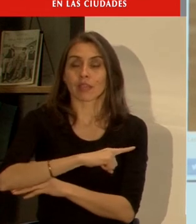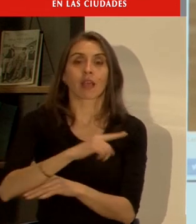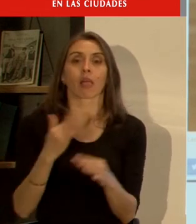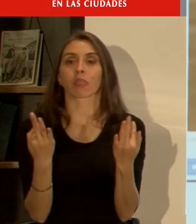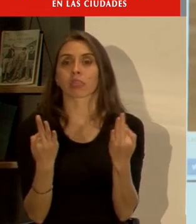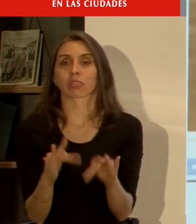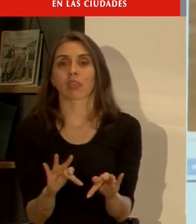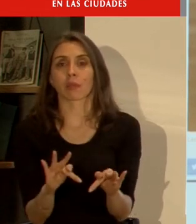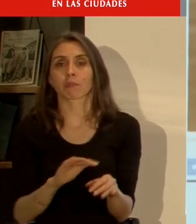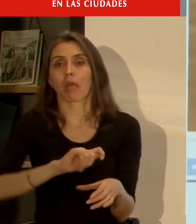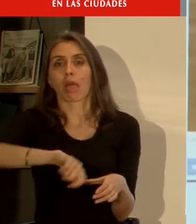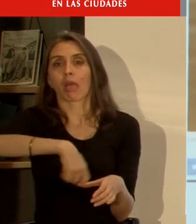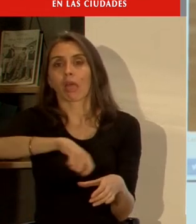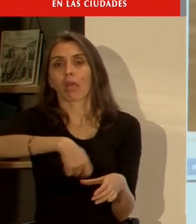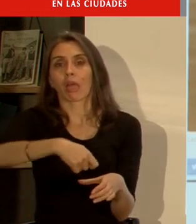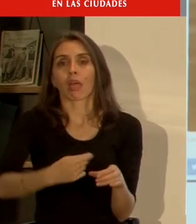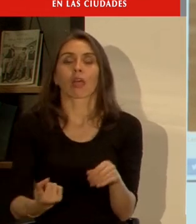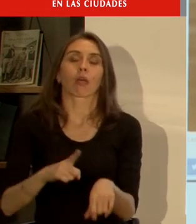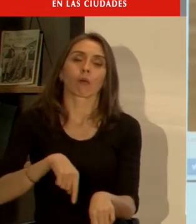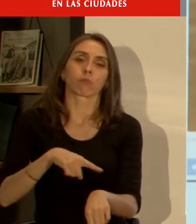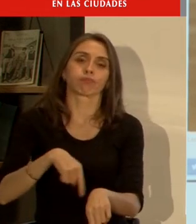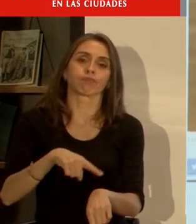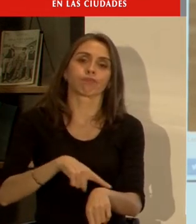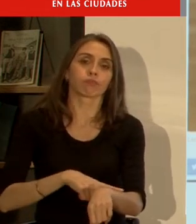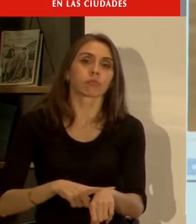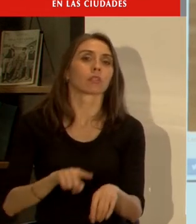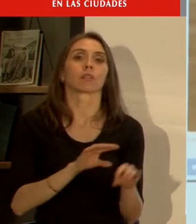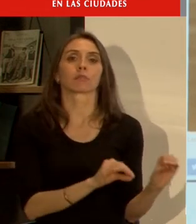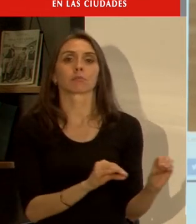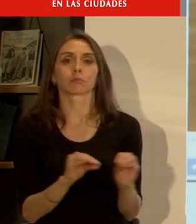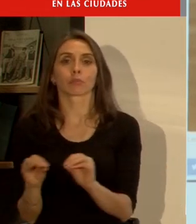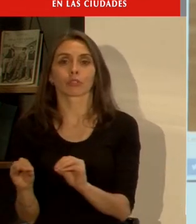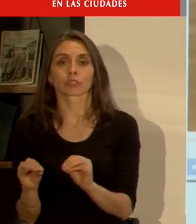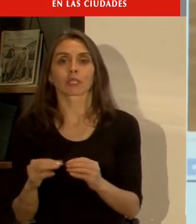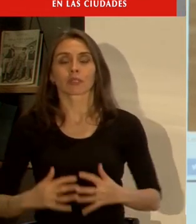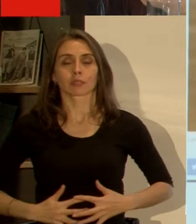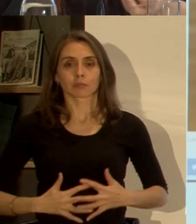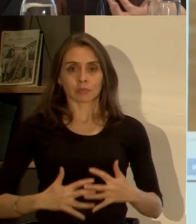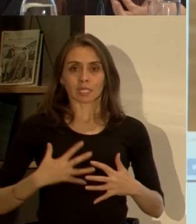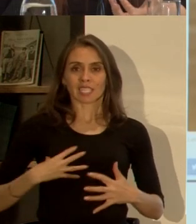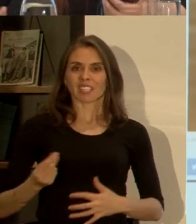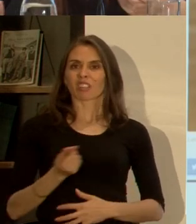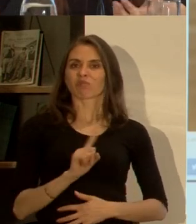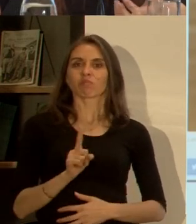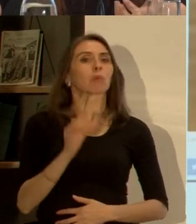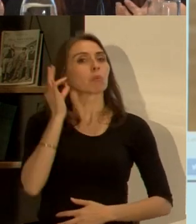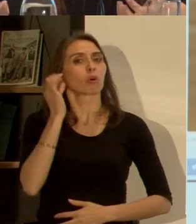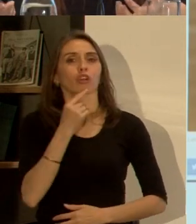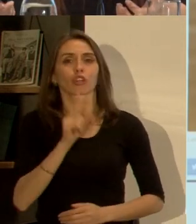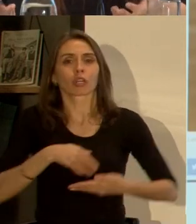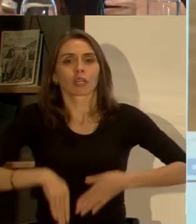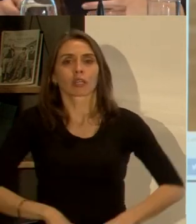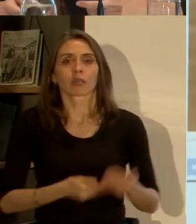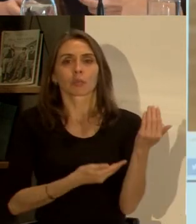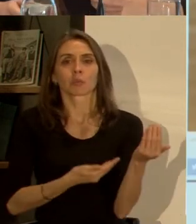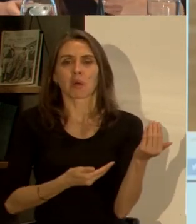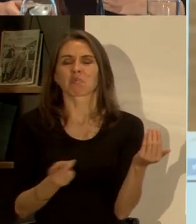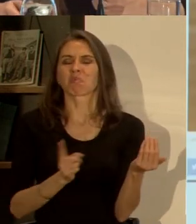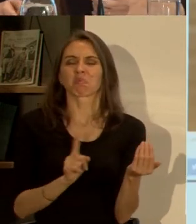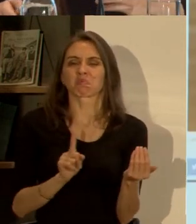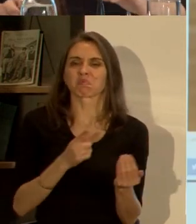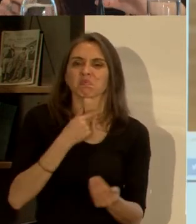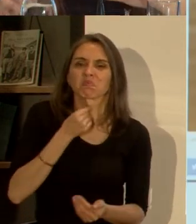tienen el tiempo para estar cocinando todo el tiempo se está postergando cada vez más la maternidad las mujeres ya no quieren tener guagua verdad